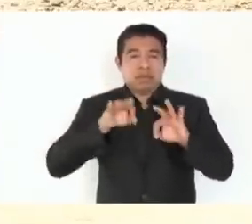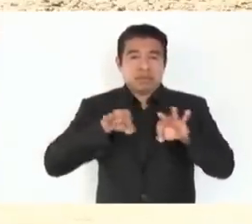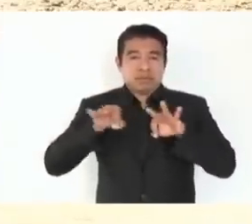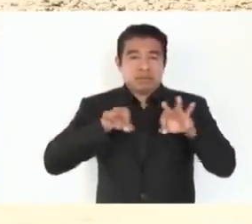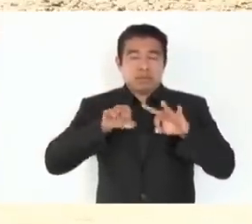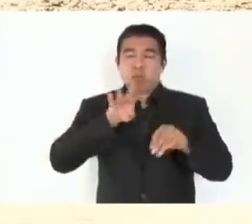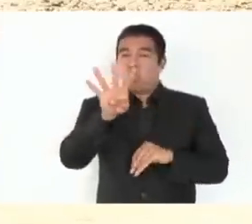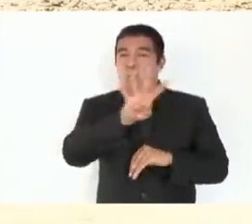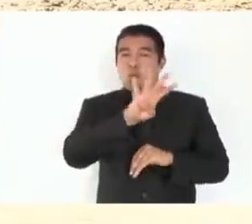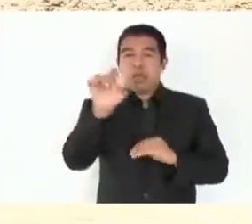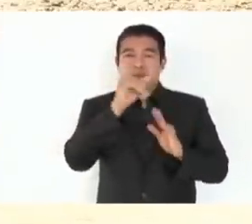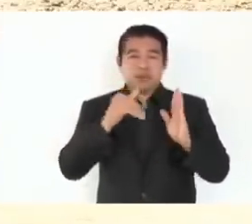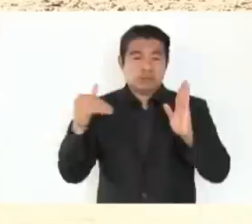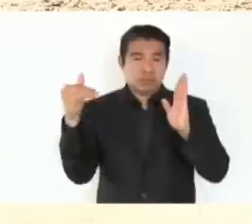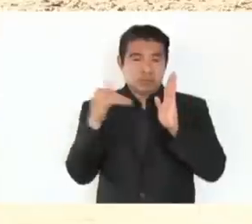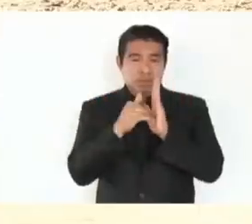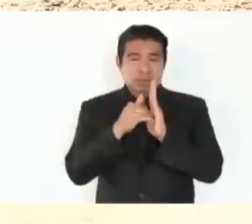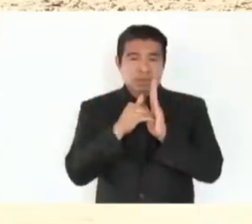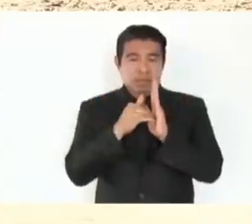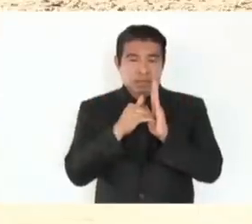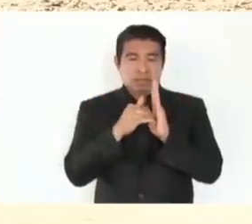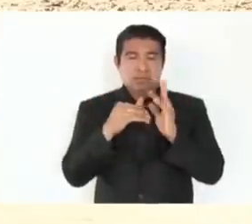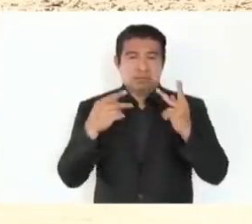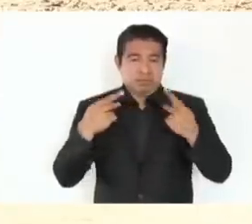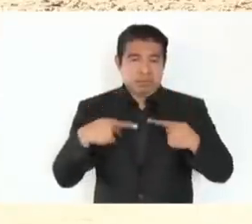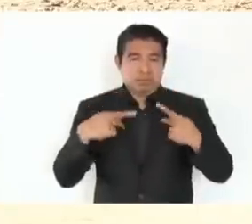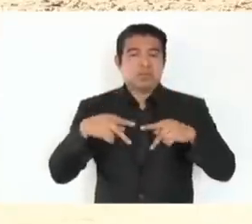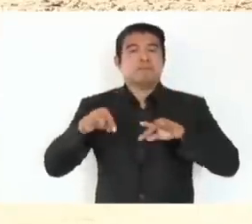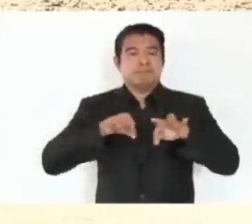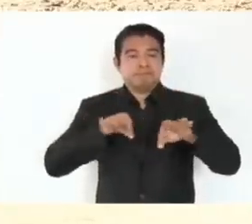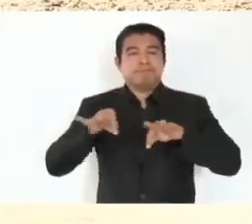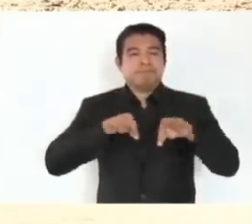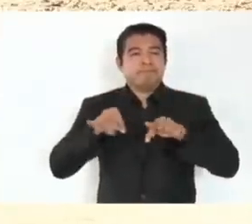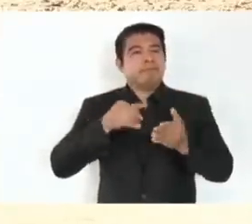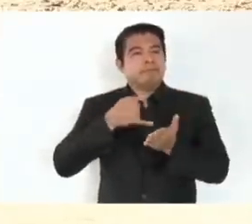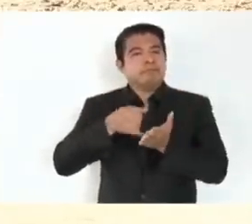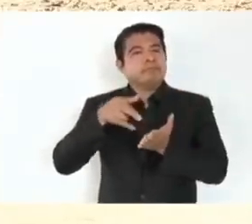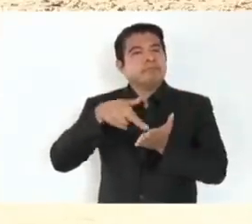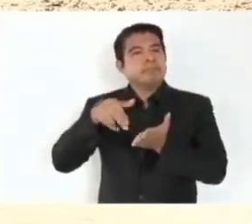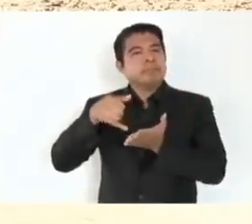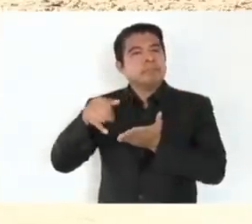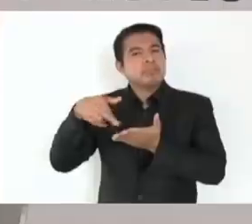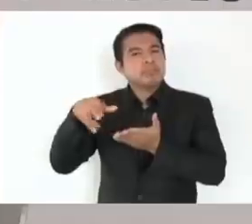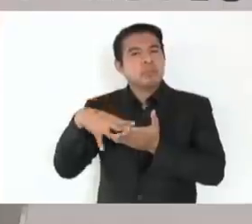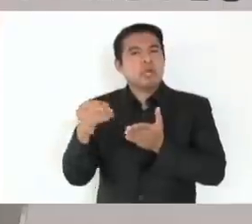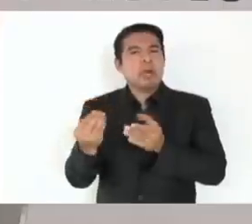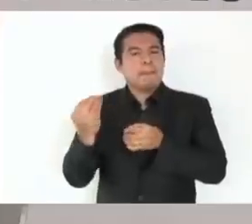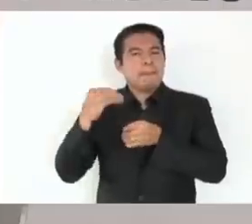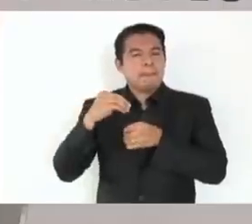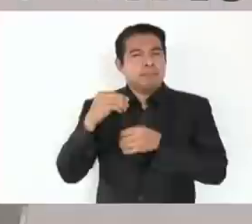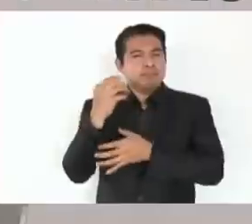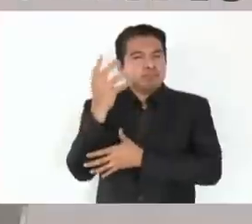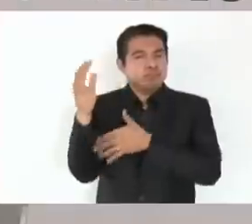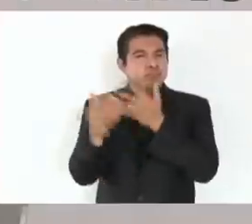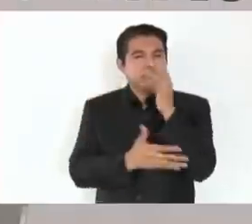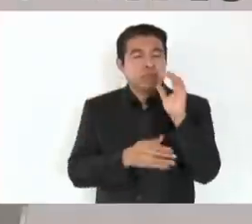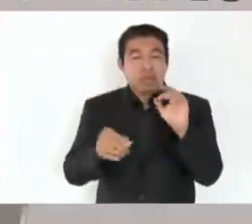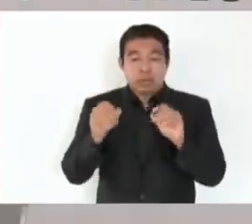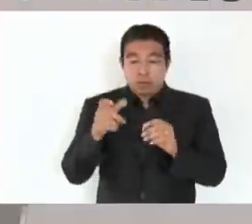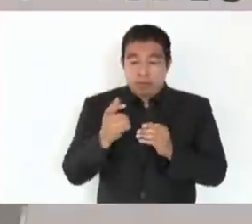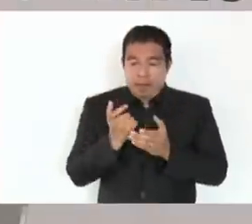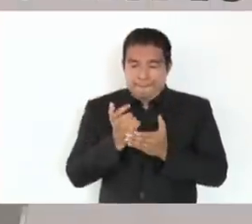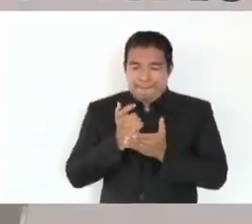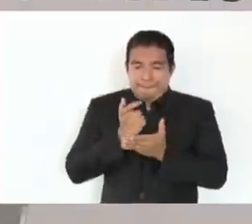de 400 mil sembradores que están recibiendo un poco más de salario mínimo